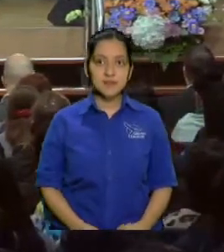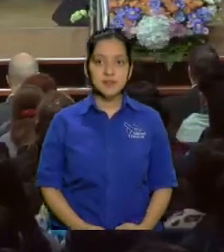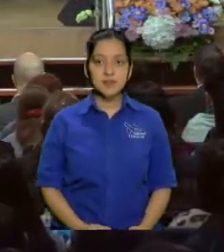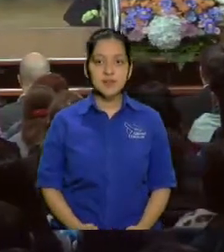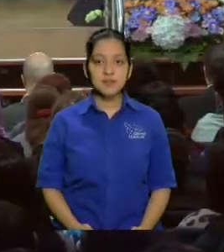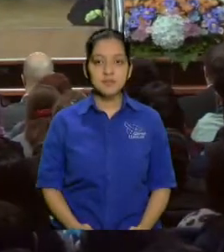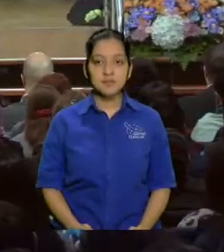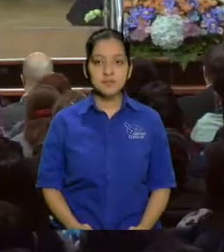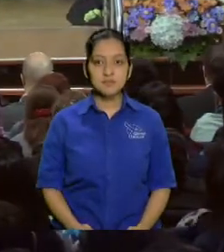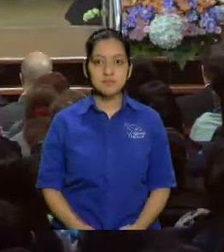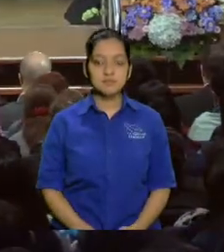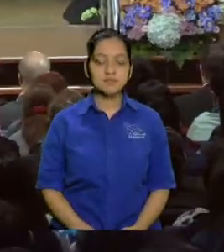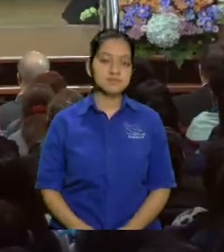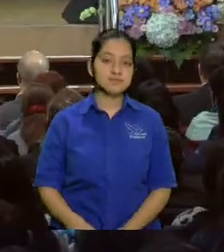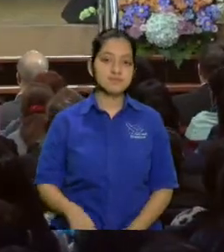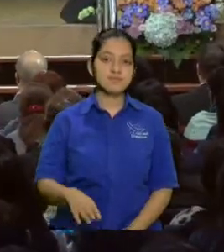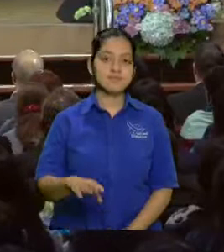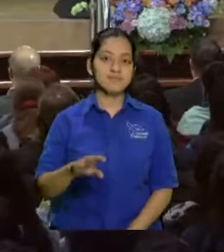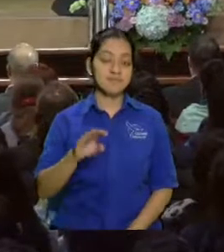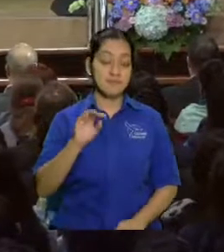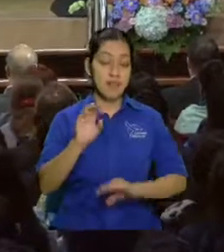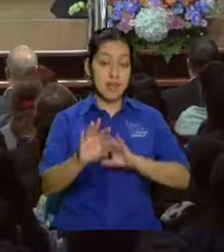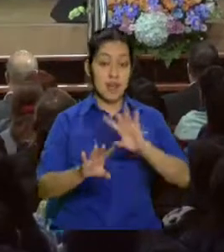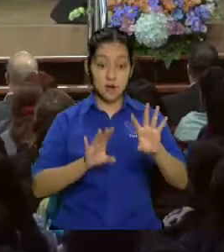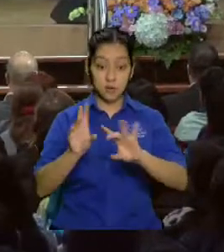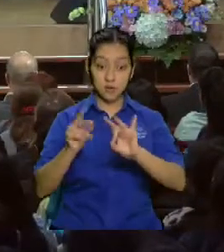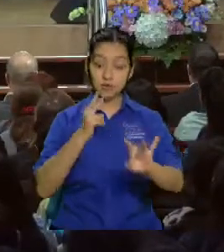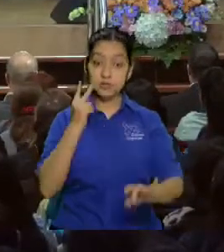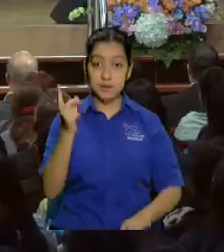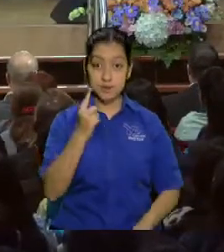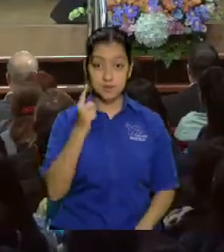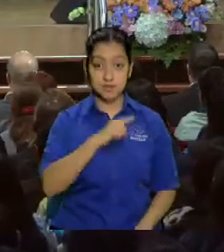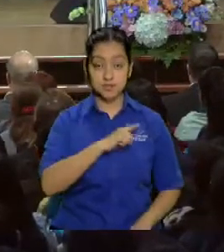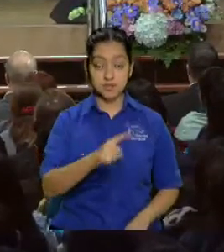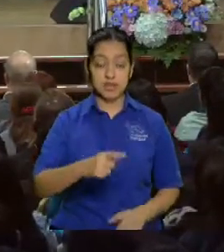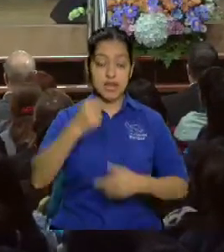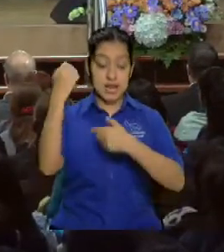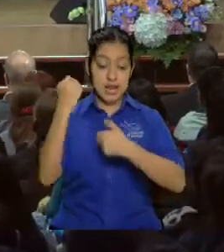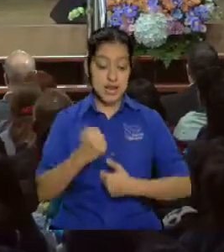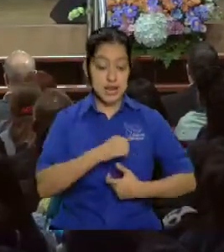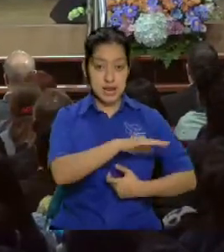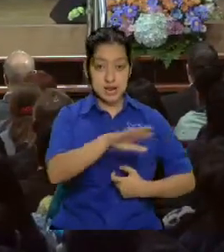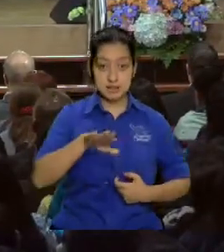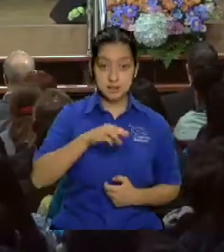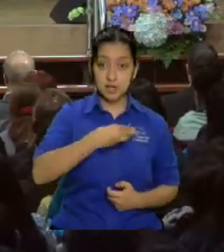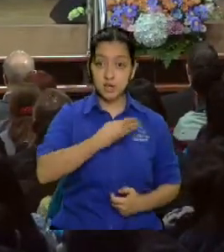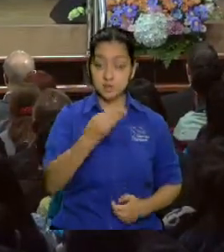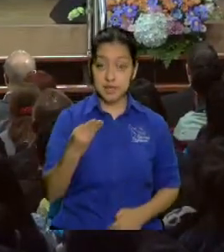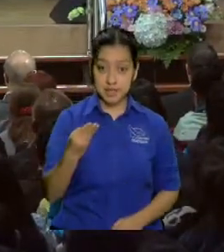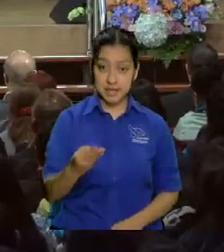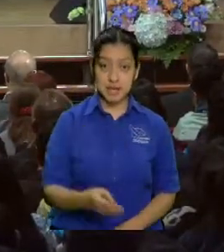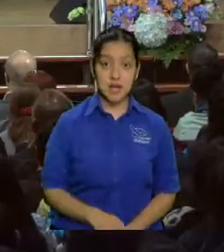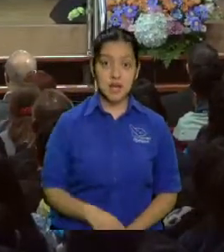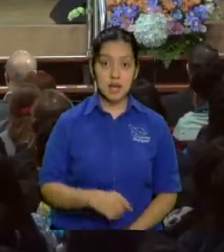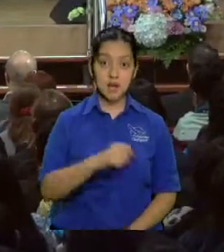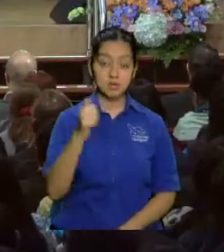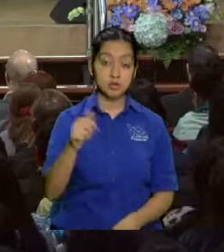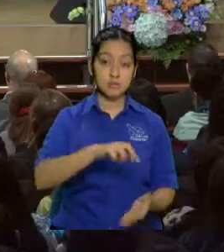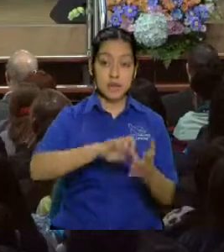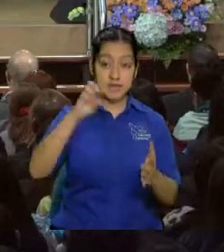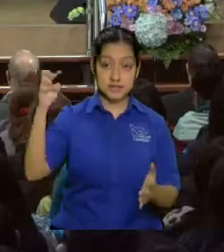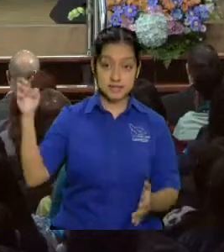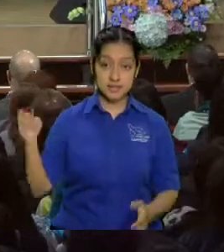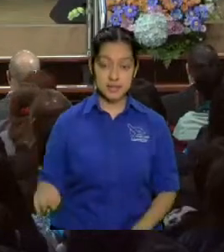los hermanos que que que son del ejército y los mandan a lugares como África Haití por la ONU y todo eso